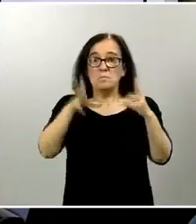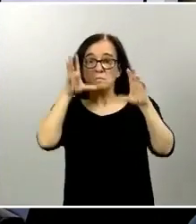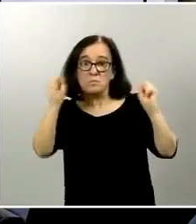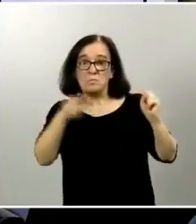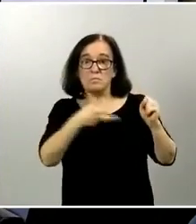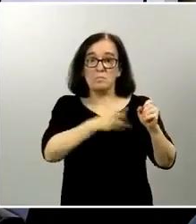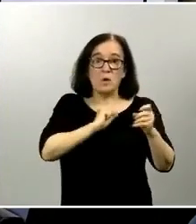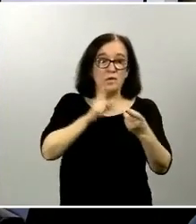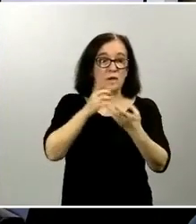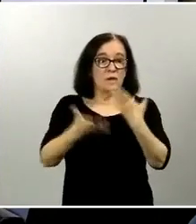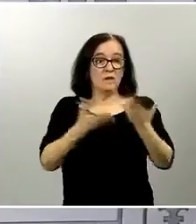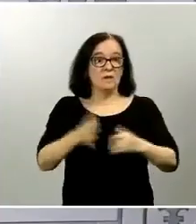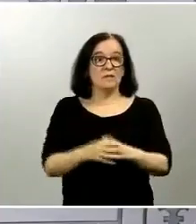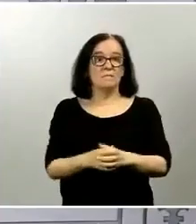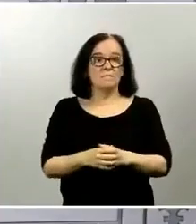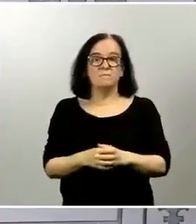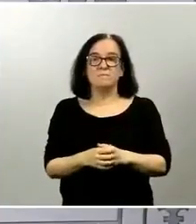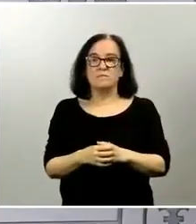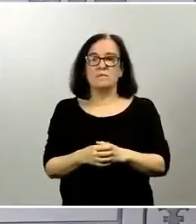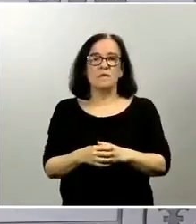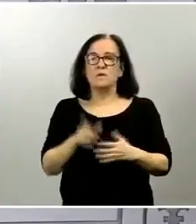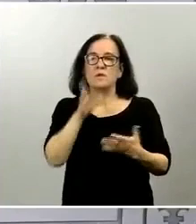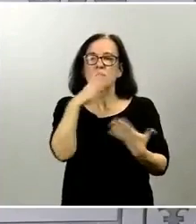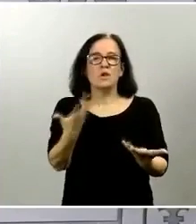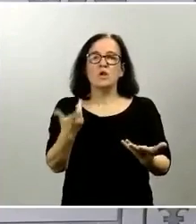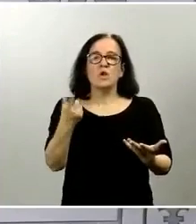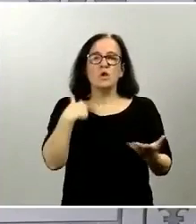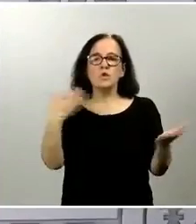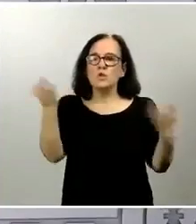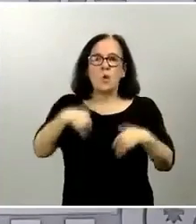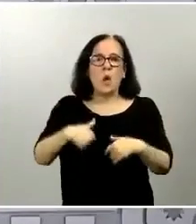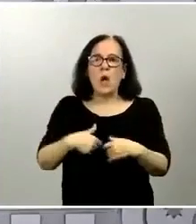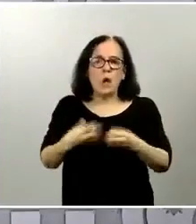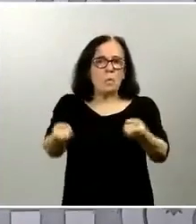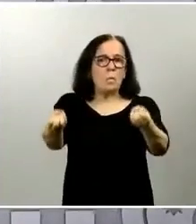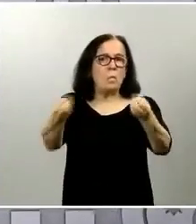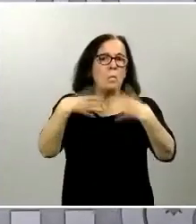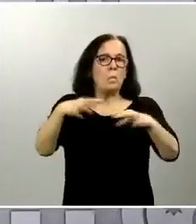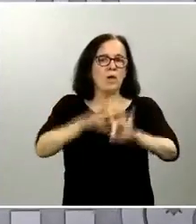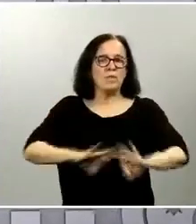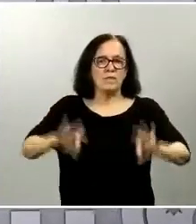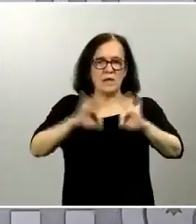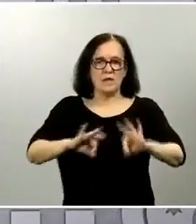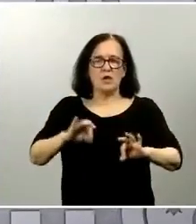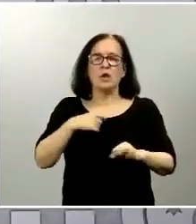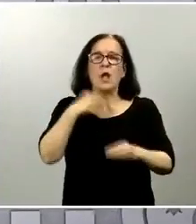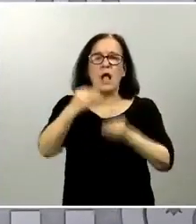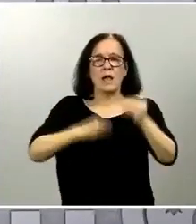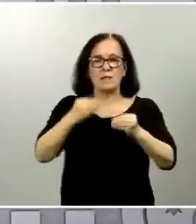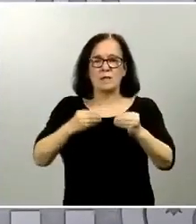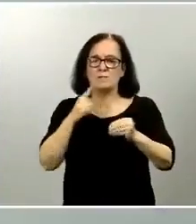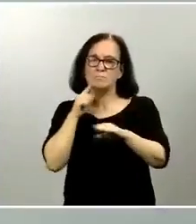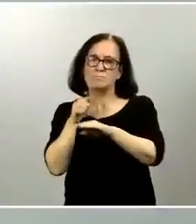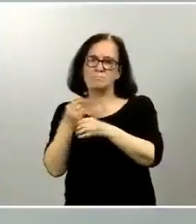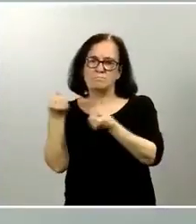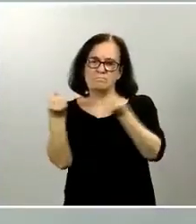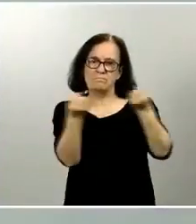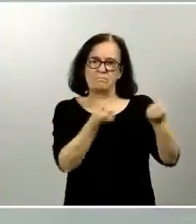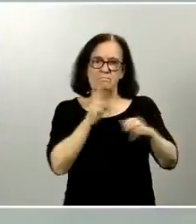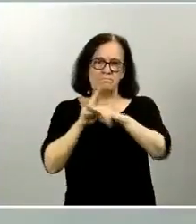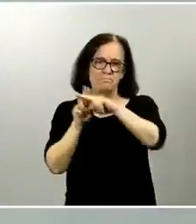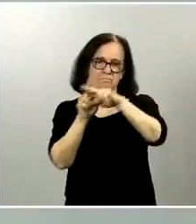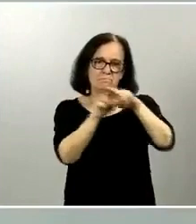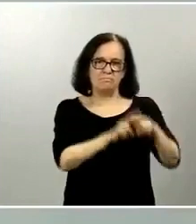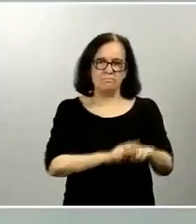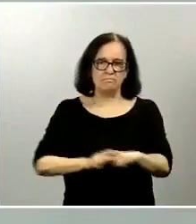Bueno decirles que en concreto no tenemos ese conocimiento lo que sí que hacemos es patrullar constantemente la